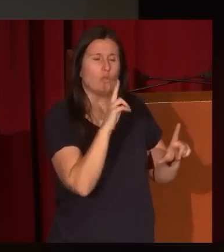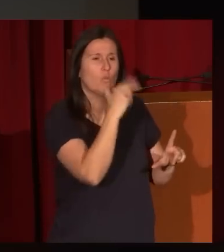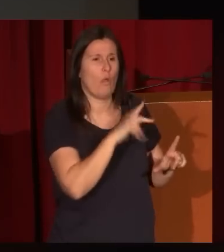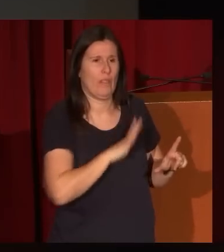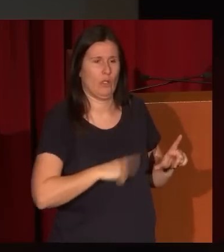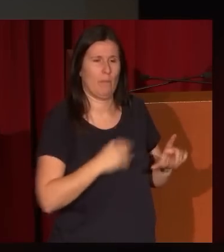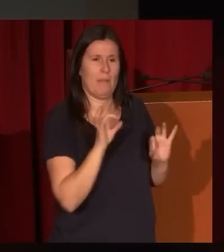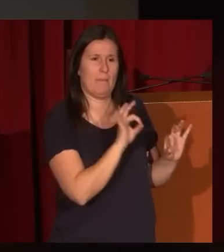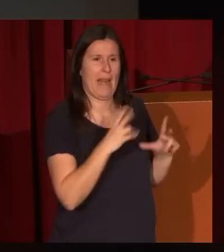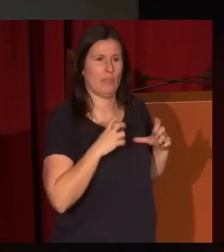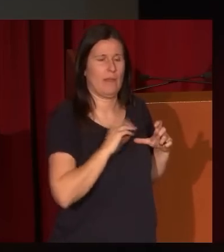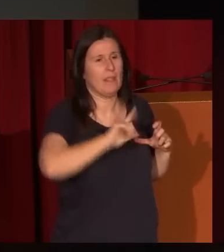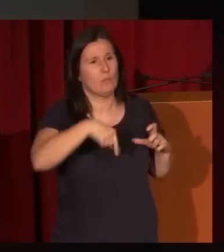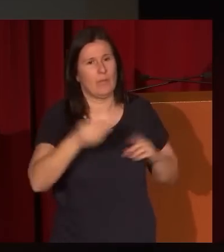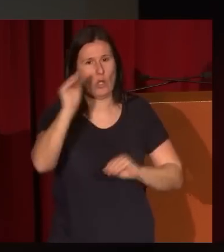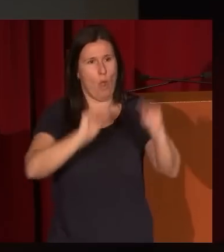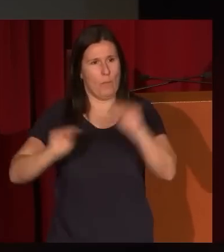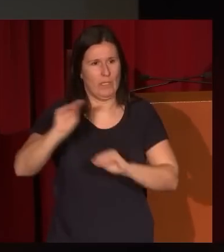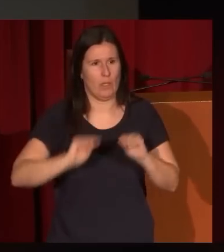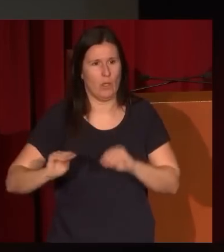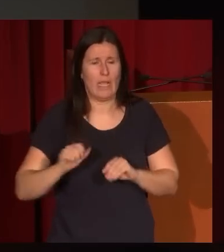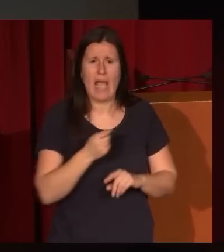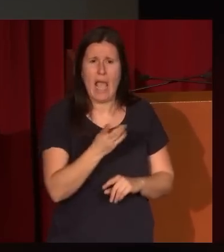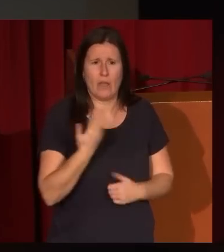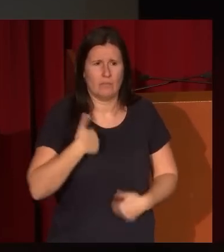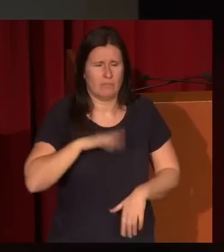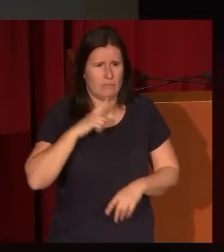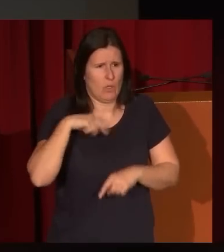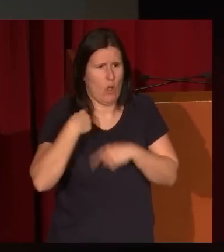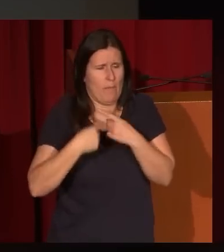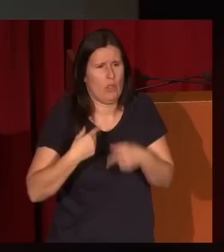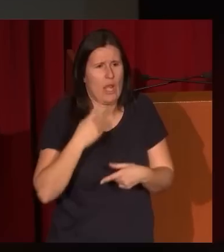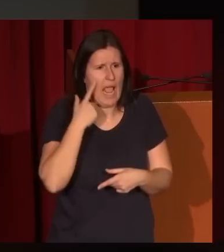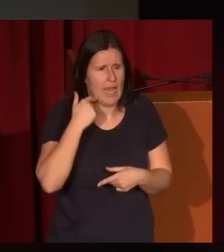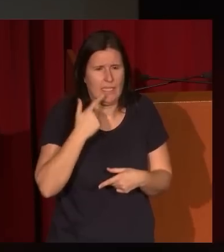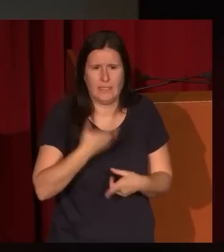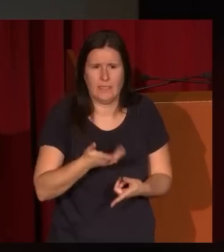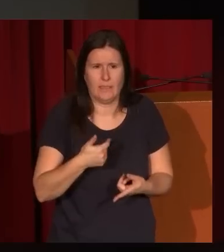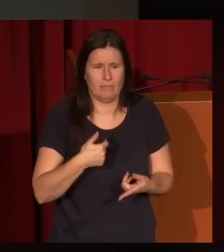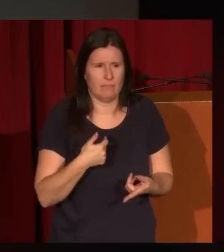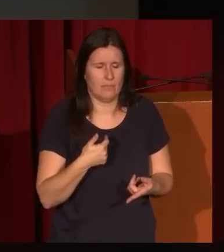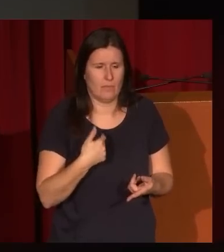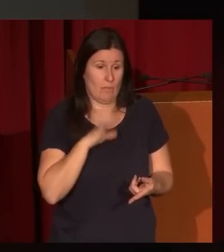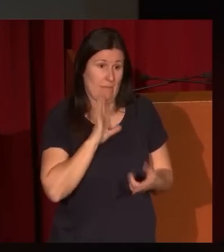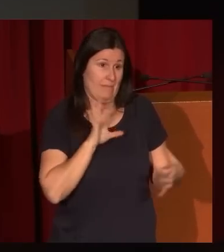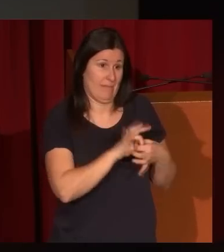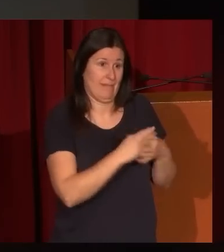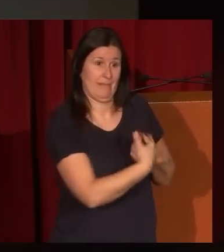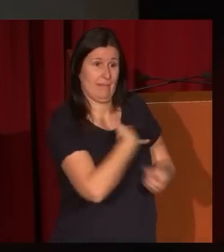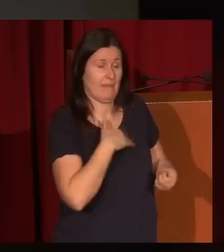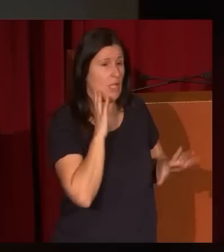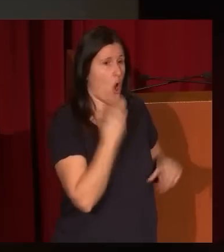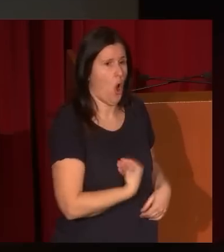composición. Algunas extrañamente convencionales que beben una vez más del mundo goyesco, estamos hablando, como les digo, de cuadros